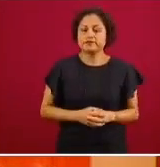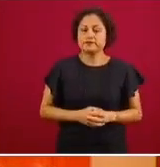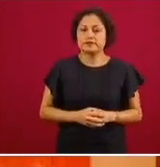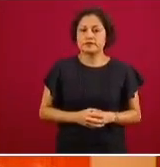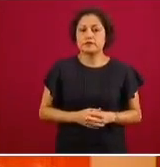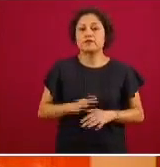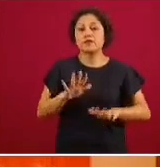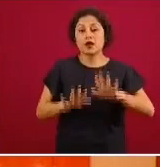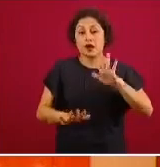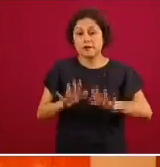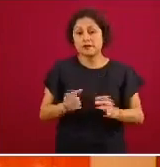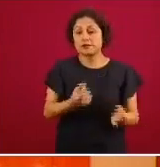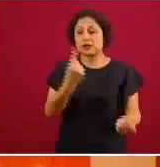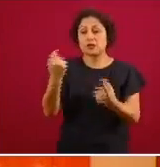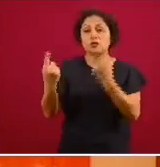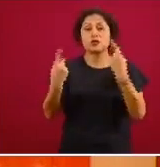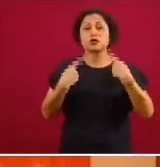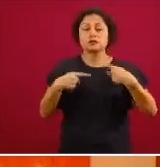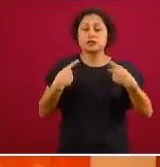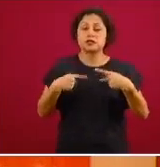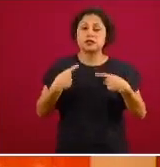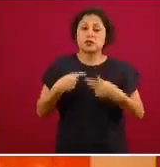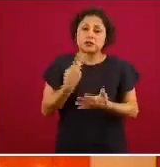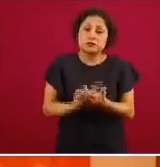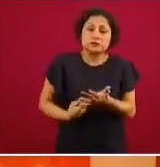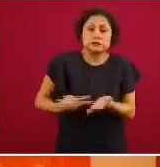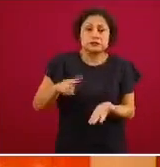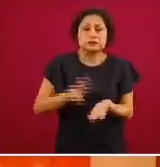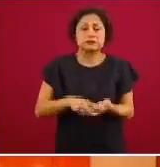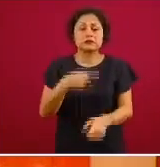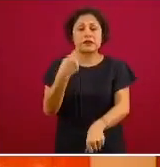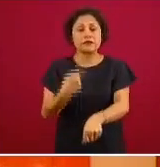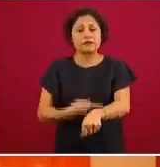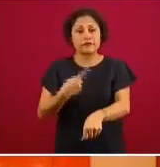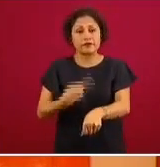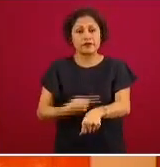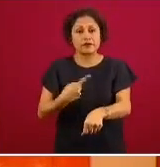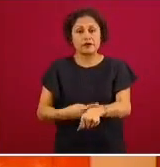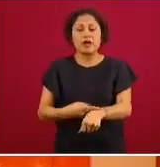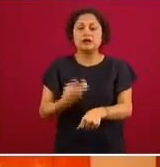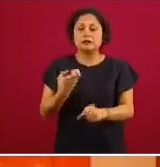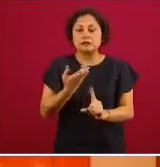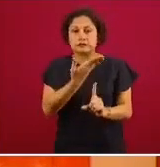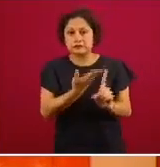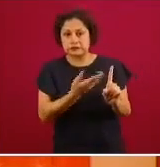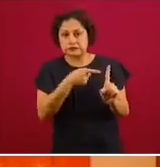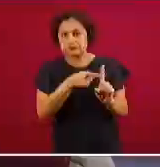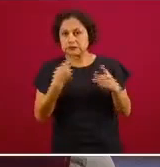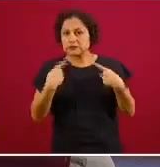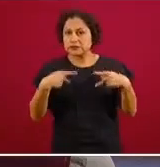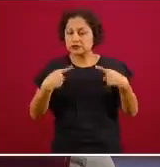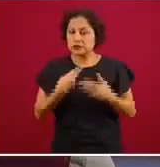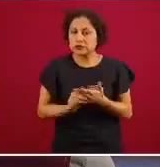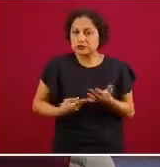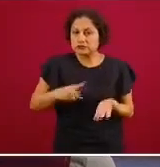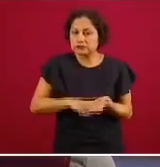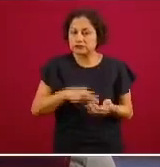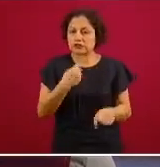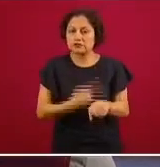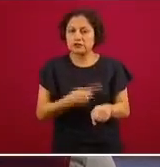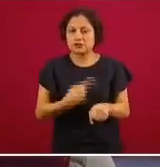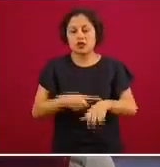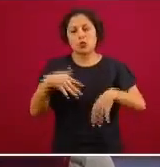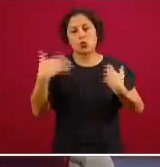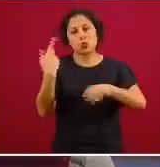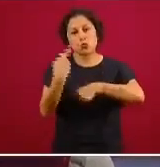condiciones de salud desfavorables puede tener más riesgo que una persona que tenga una sola condición y